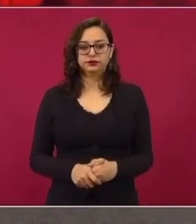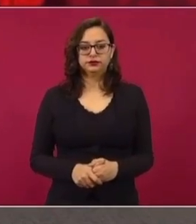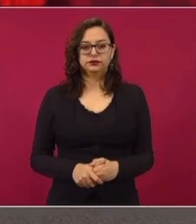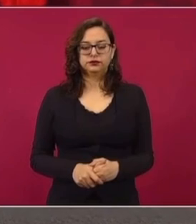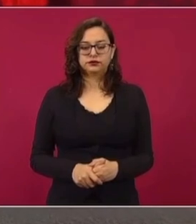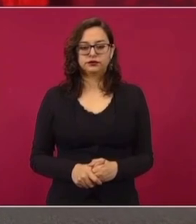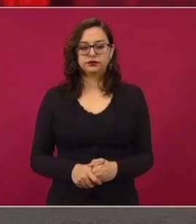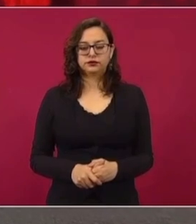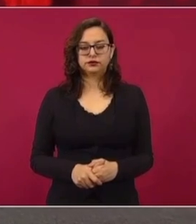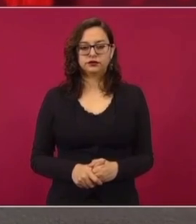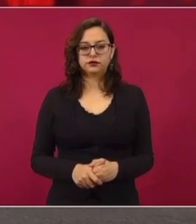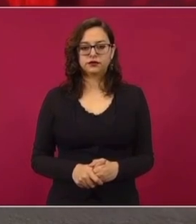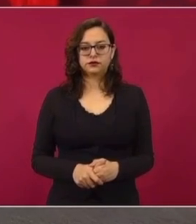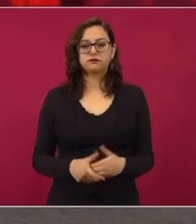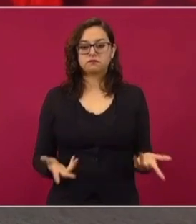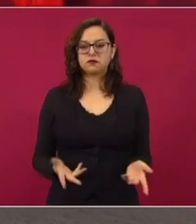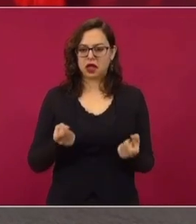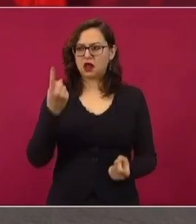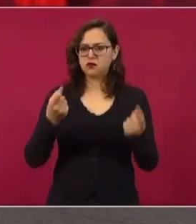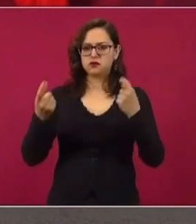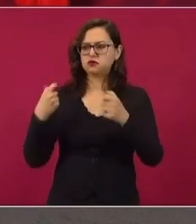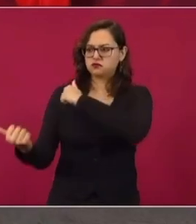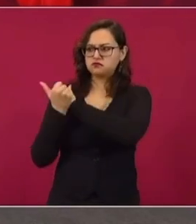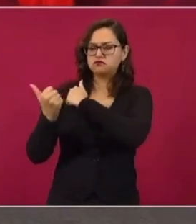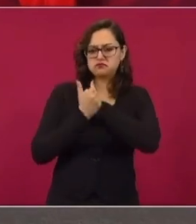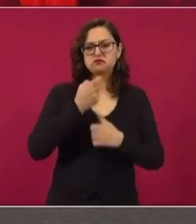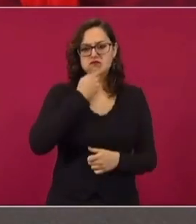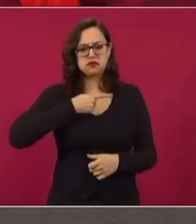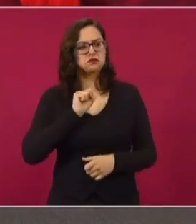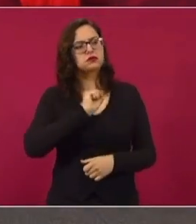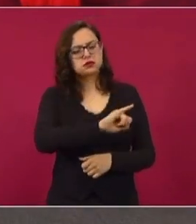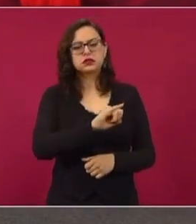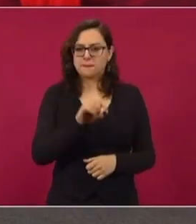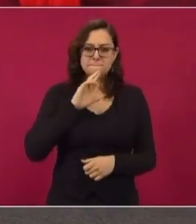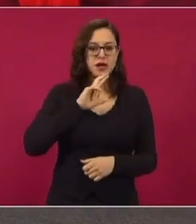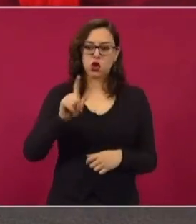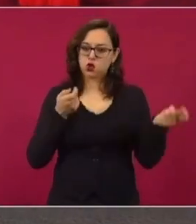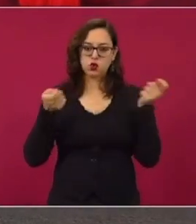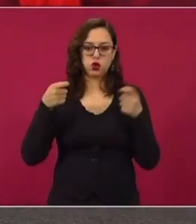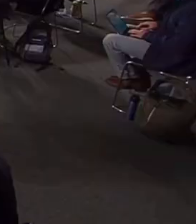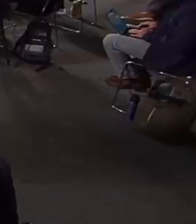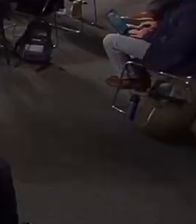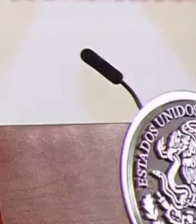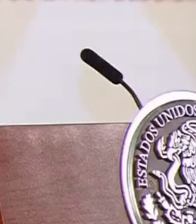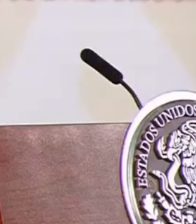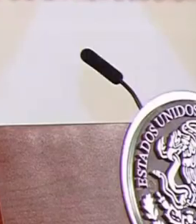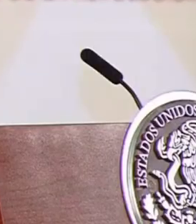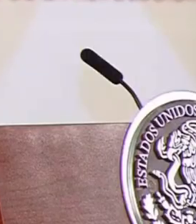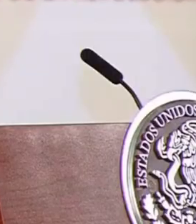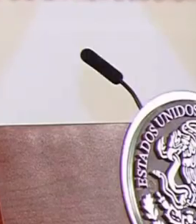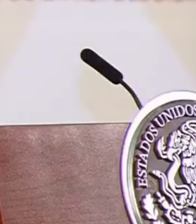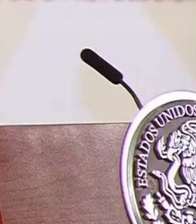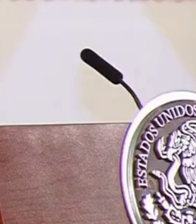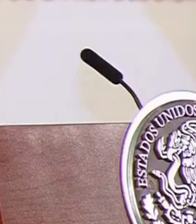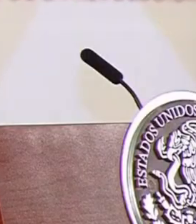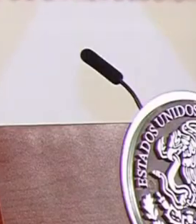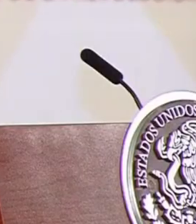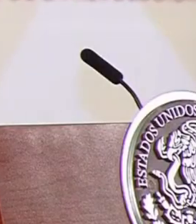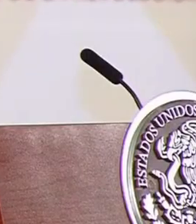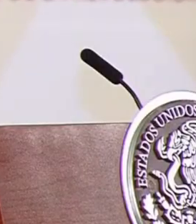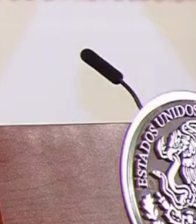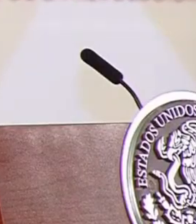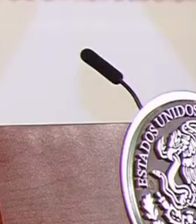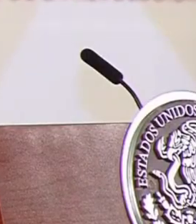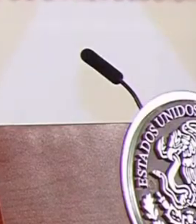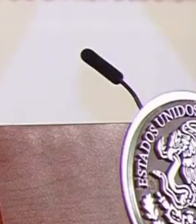comentarios a favor de que quede en manos de mexicanos. La otra cosa que se plantea es que